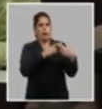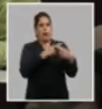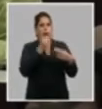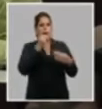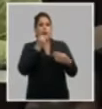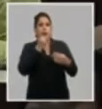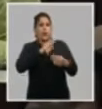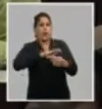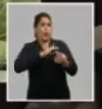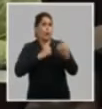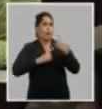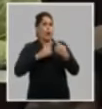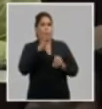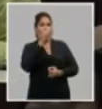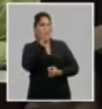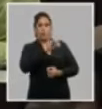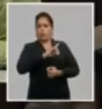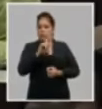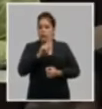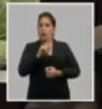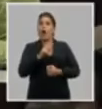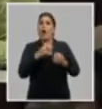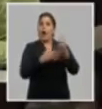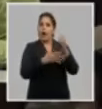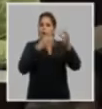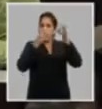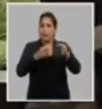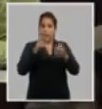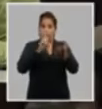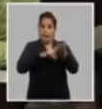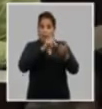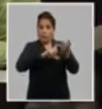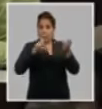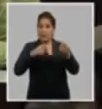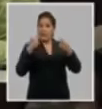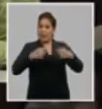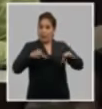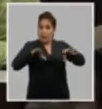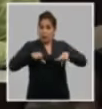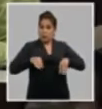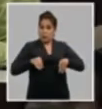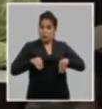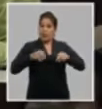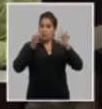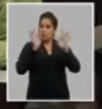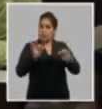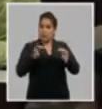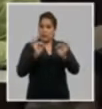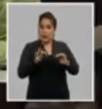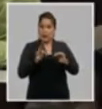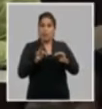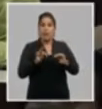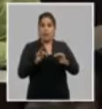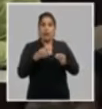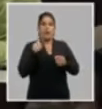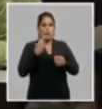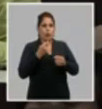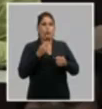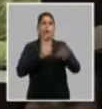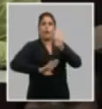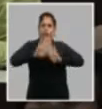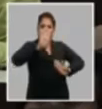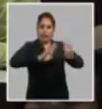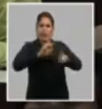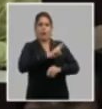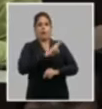ingenuidad por lo tanto transmito la idea de que los militantes del partido tenemos que asumir de una vez y por todas la cuota que nos toca